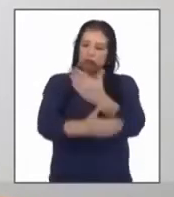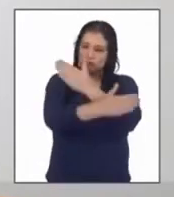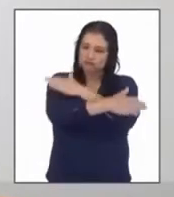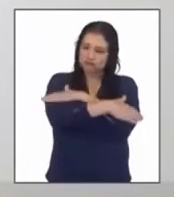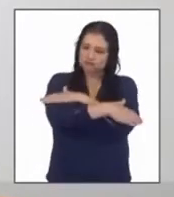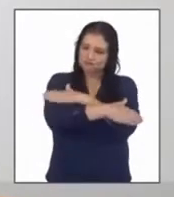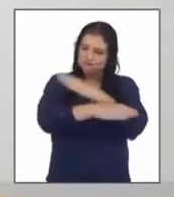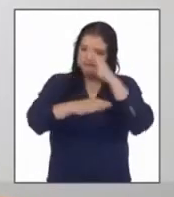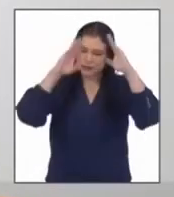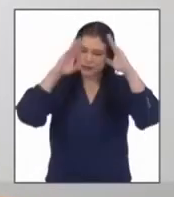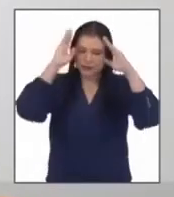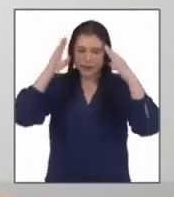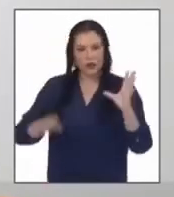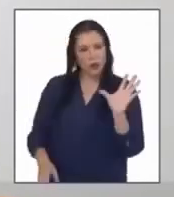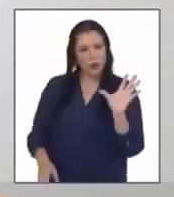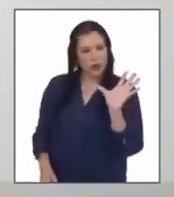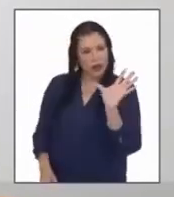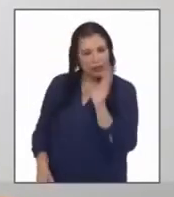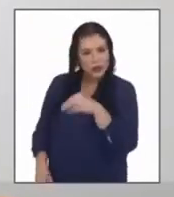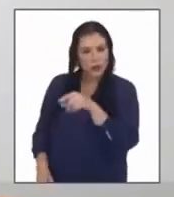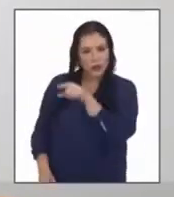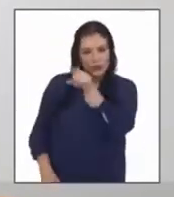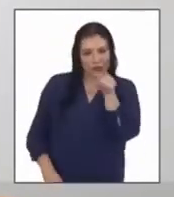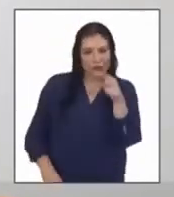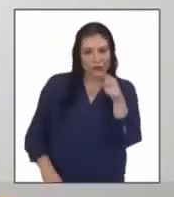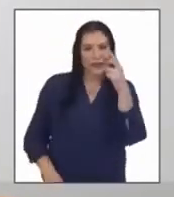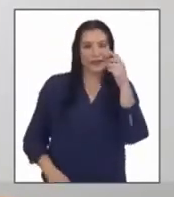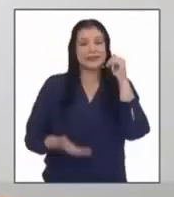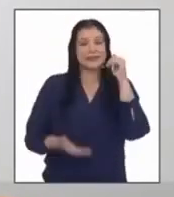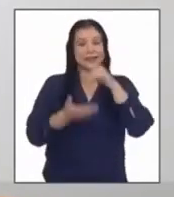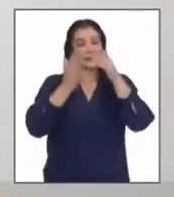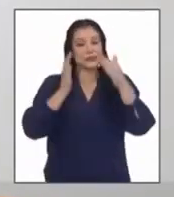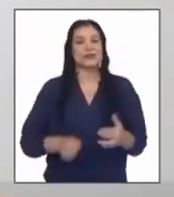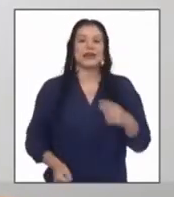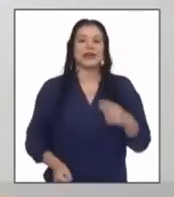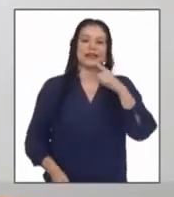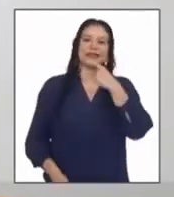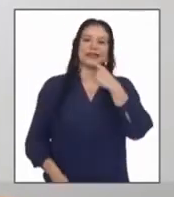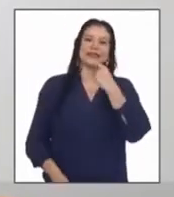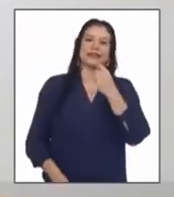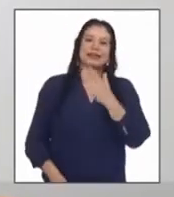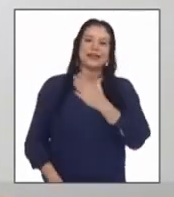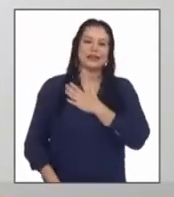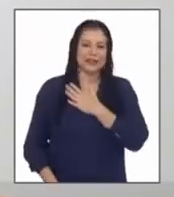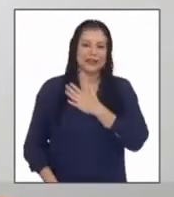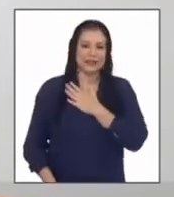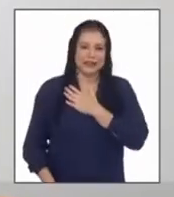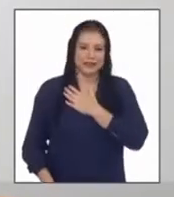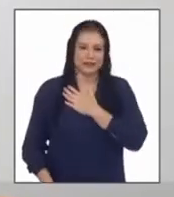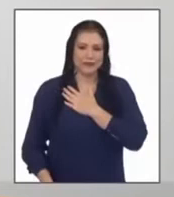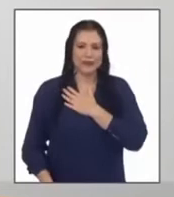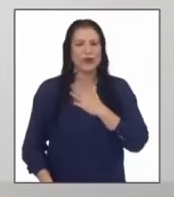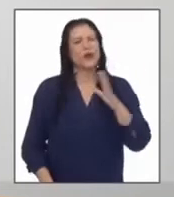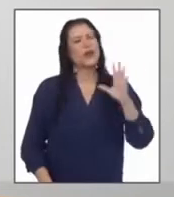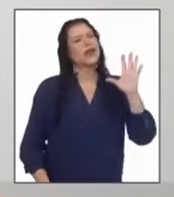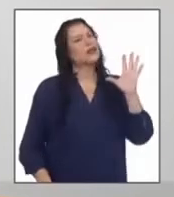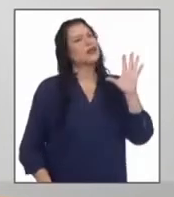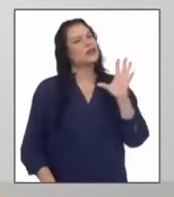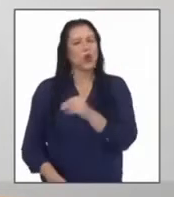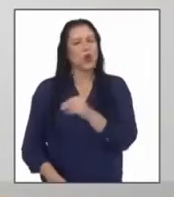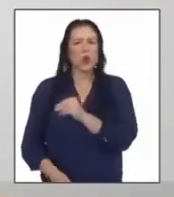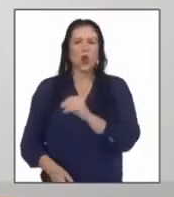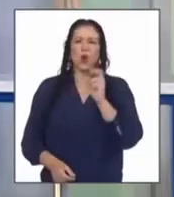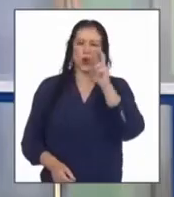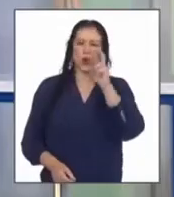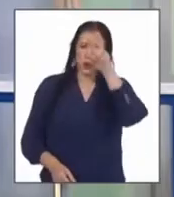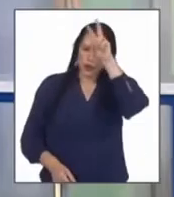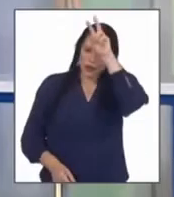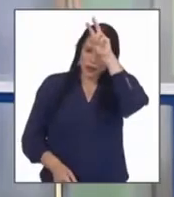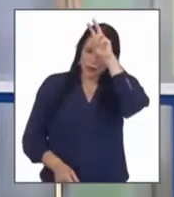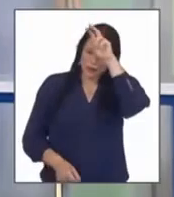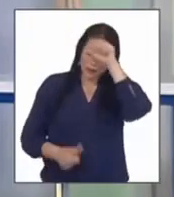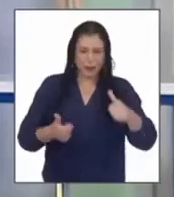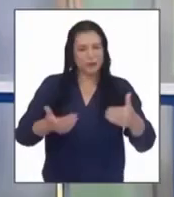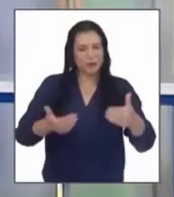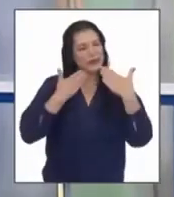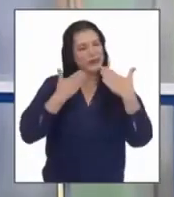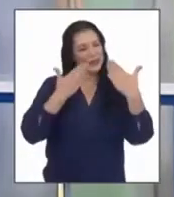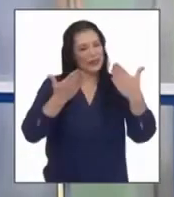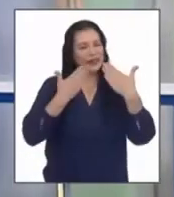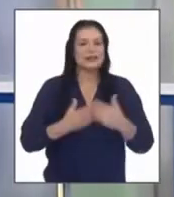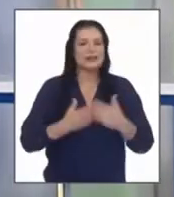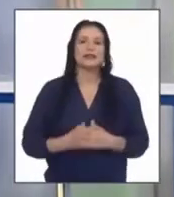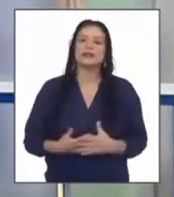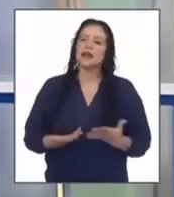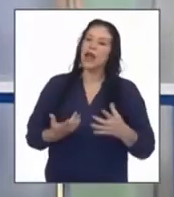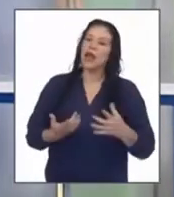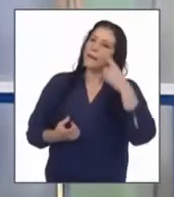saludo a todas y todos los estudiantes de quinto de secundaria de todo el país gracias profesora